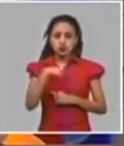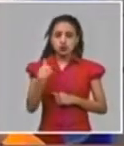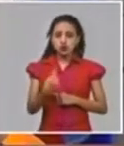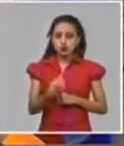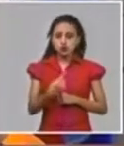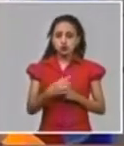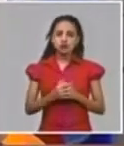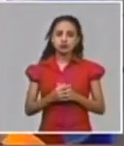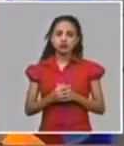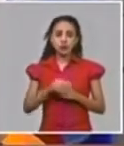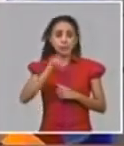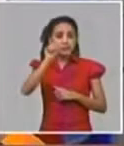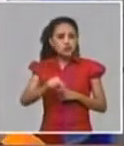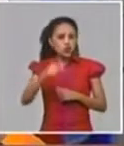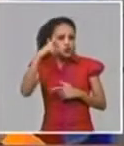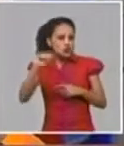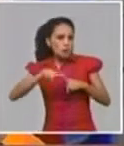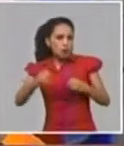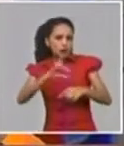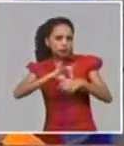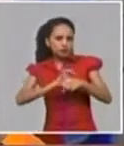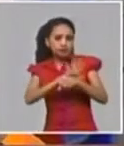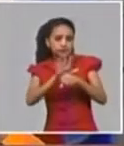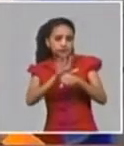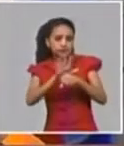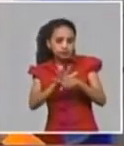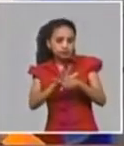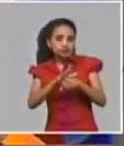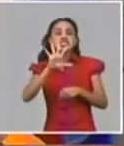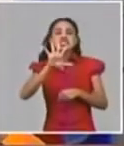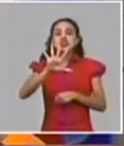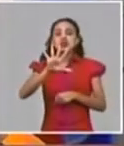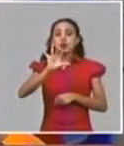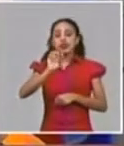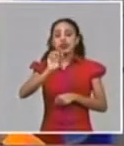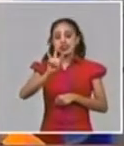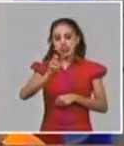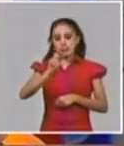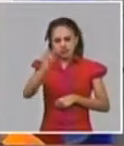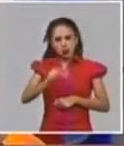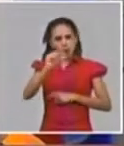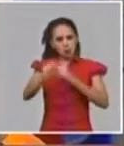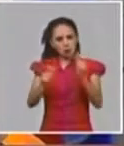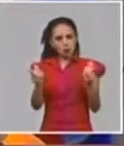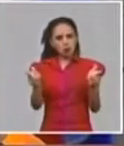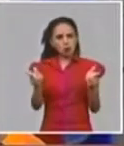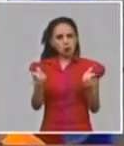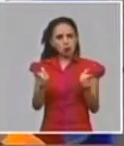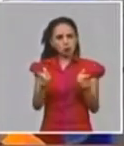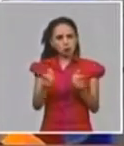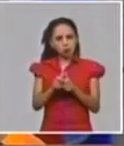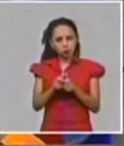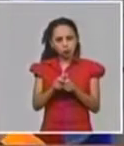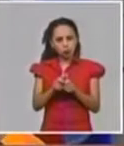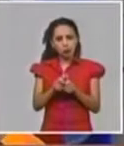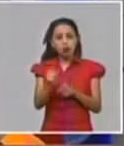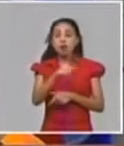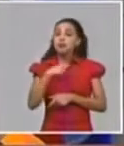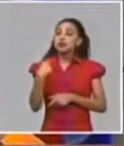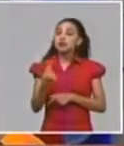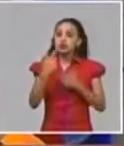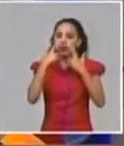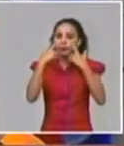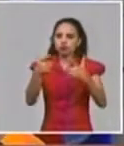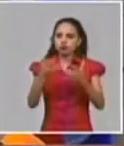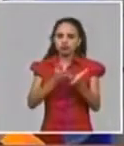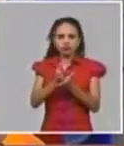infección ya lo había explicado tenemos 53 casos son unas cifras que han ido disminuyendo para nosotros es importante seguirmos